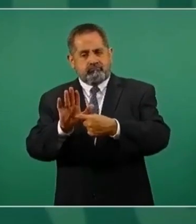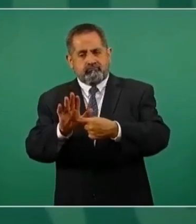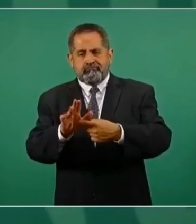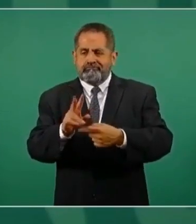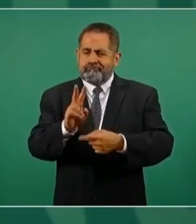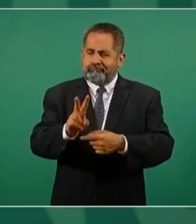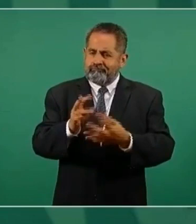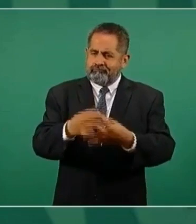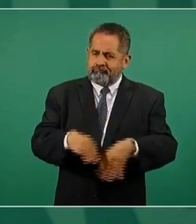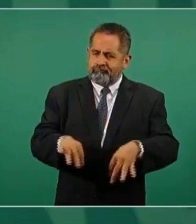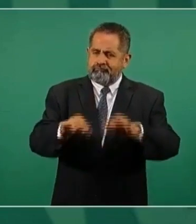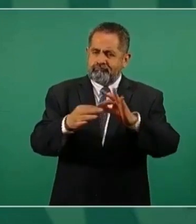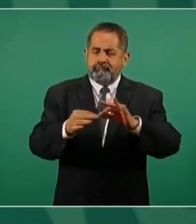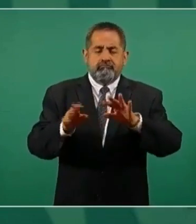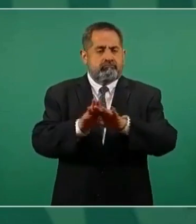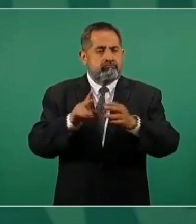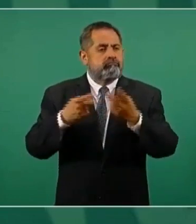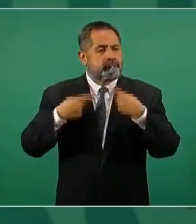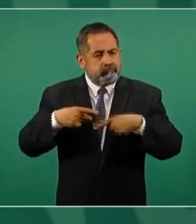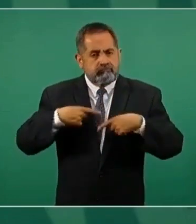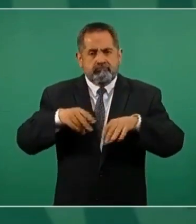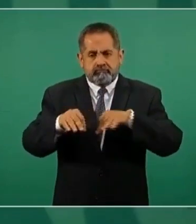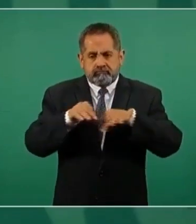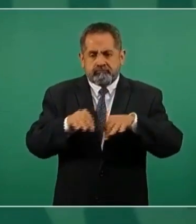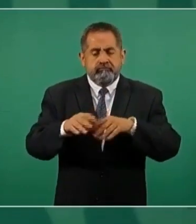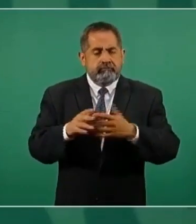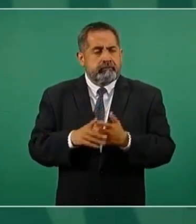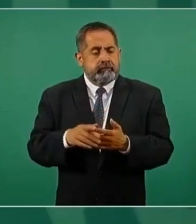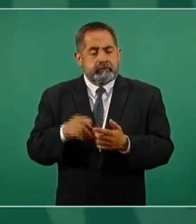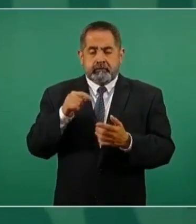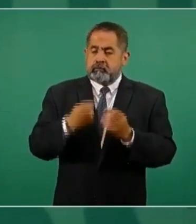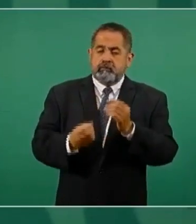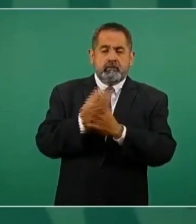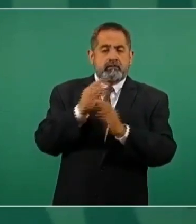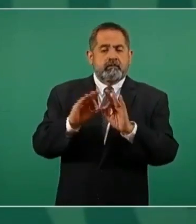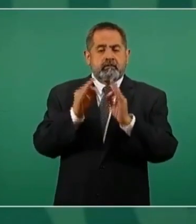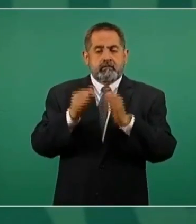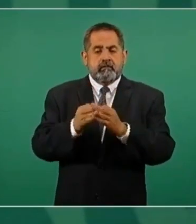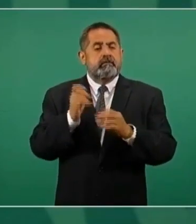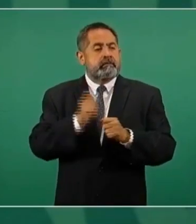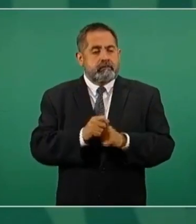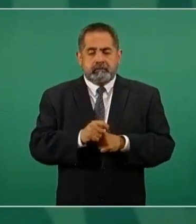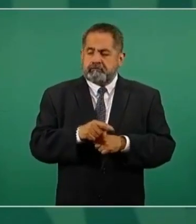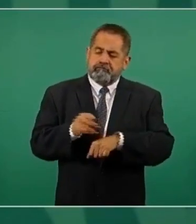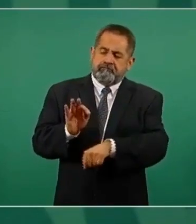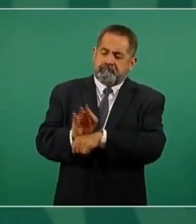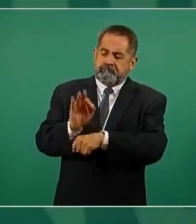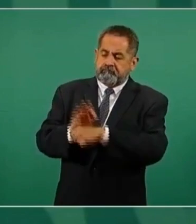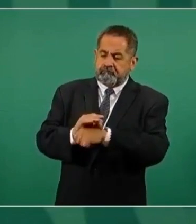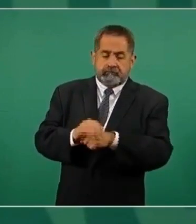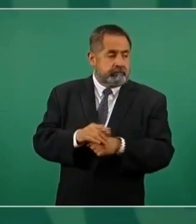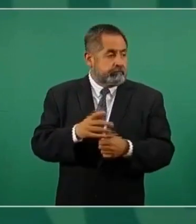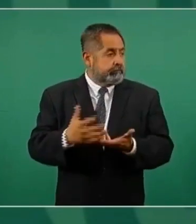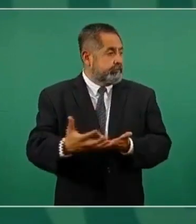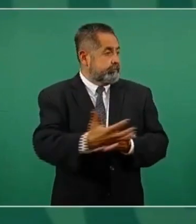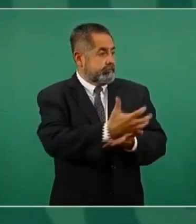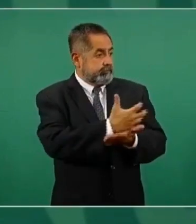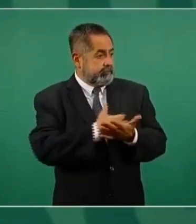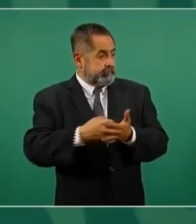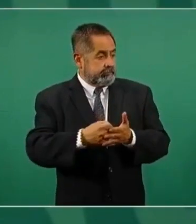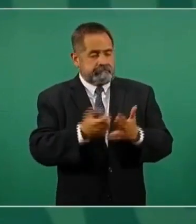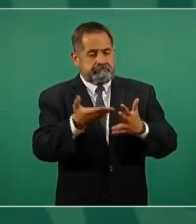importancia que tiene para el trabajador esta nueva figura en donde se le protege su reparto de utilidades.